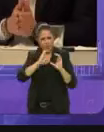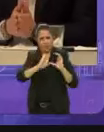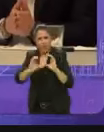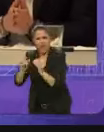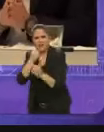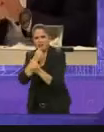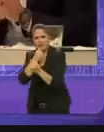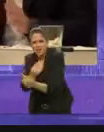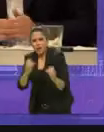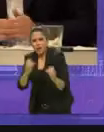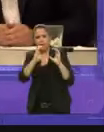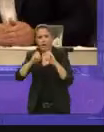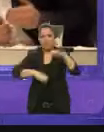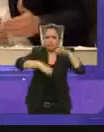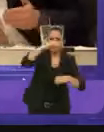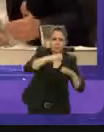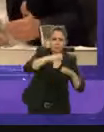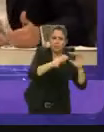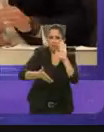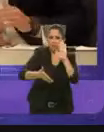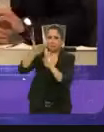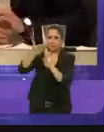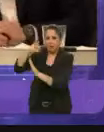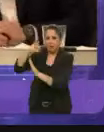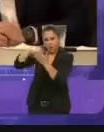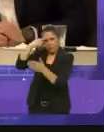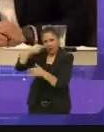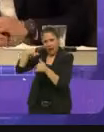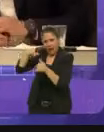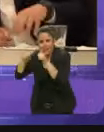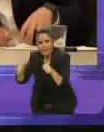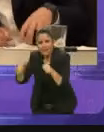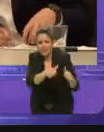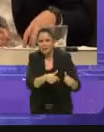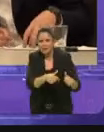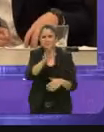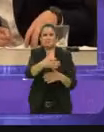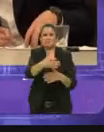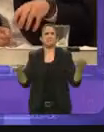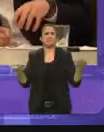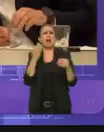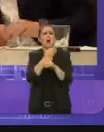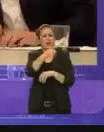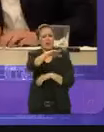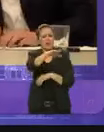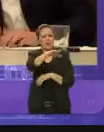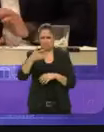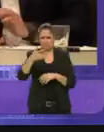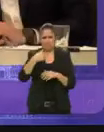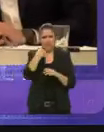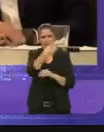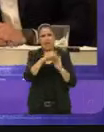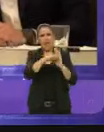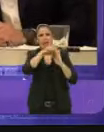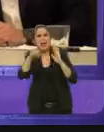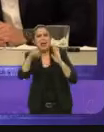medicinas a los adultos mayores. ¿Quieren hablar de casas de adulto mayor? Te pongo el ejemplo también de las universidades del